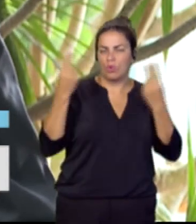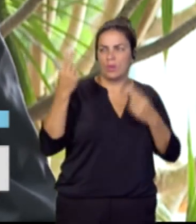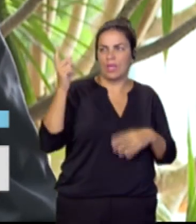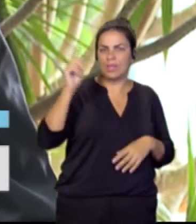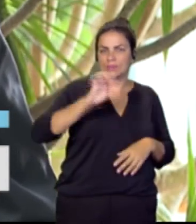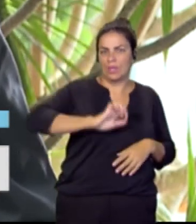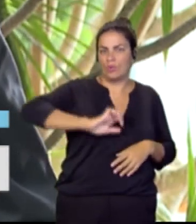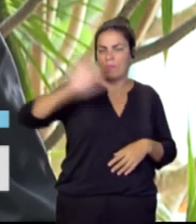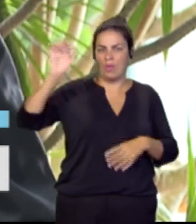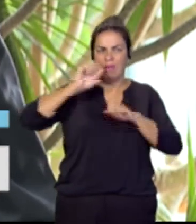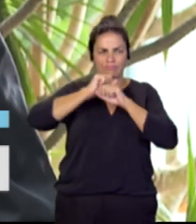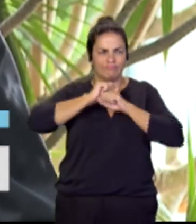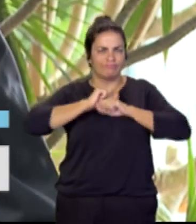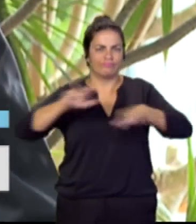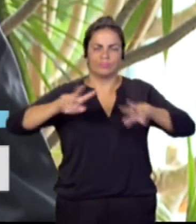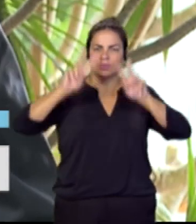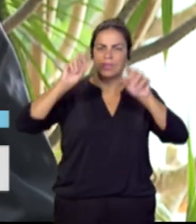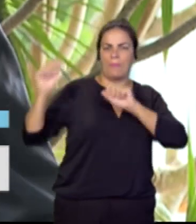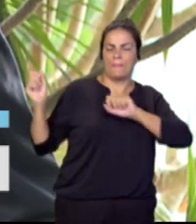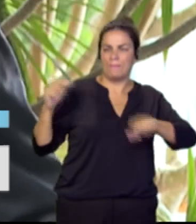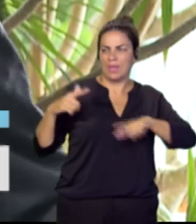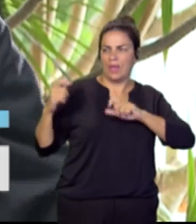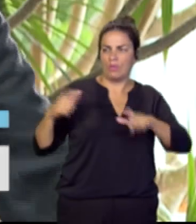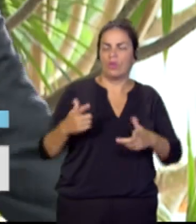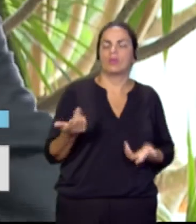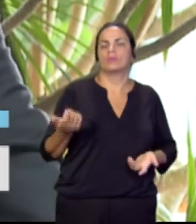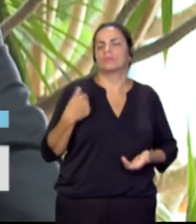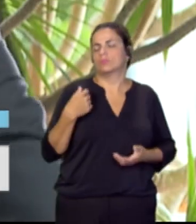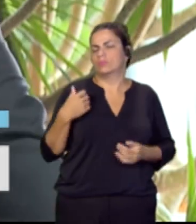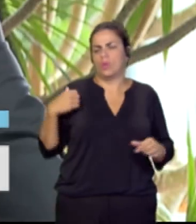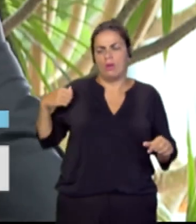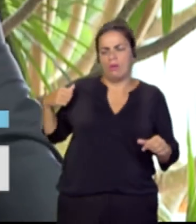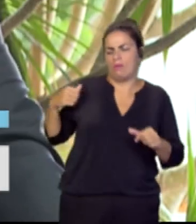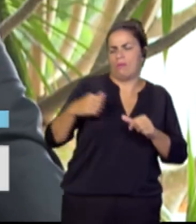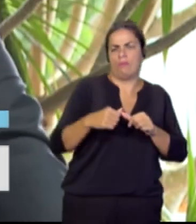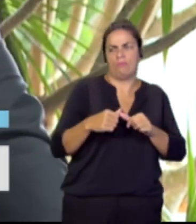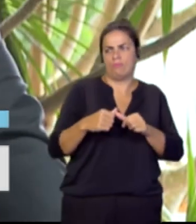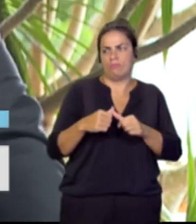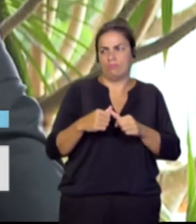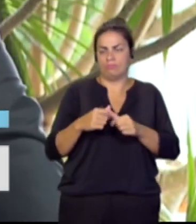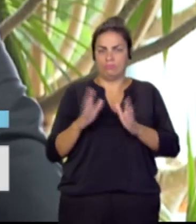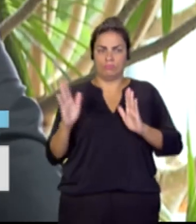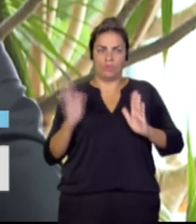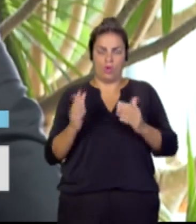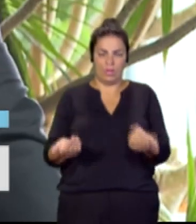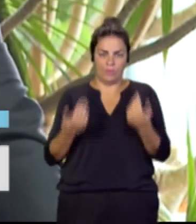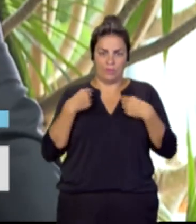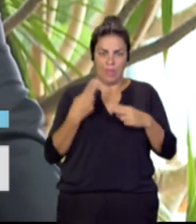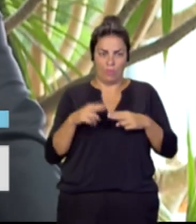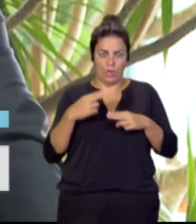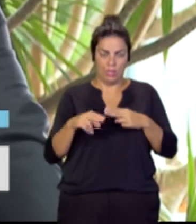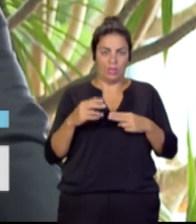sobre el tema de migración. Siempre he defendido, en estos años que tengo la responsabilidad política para esto,